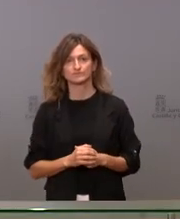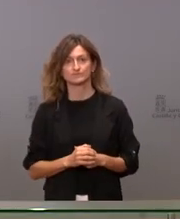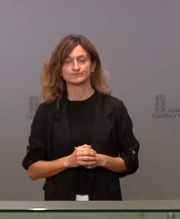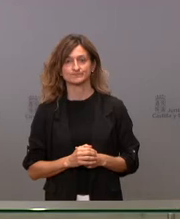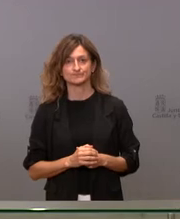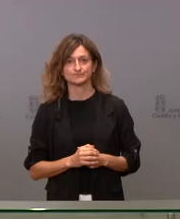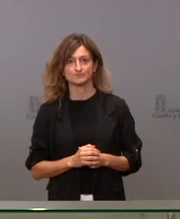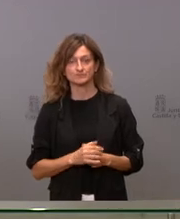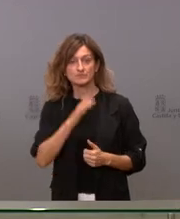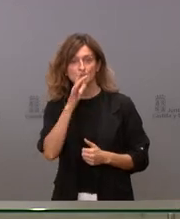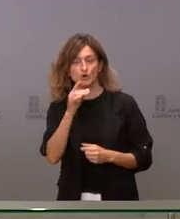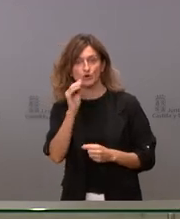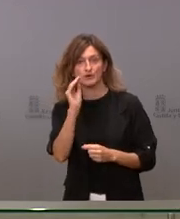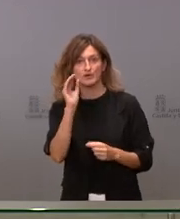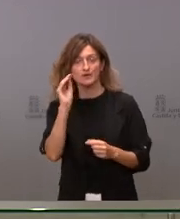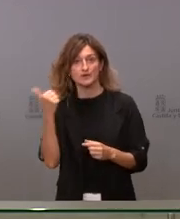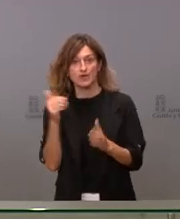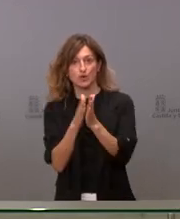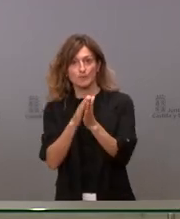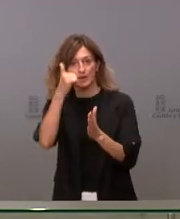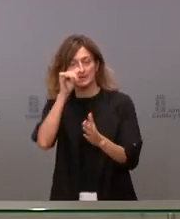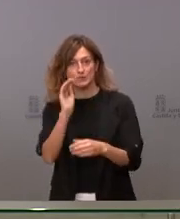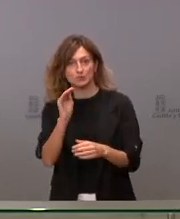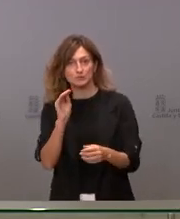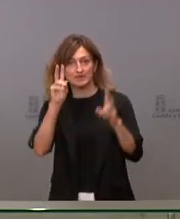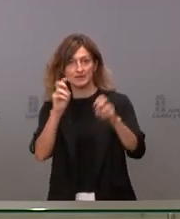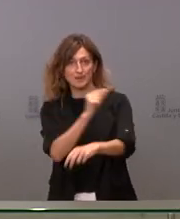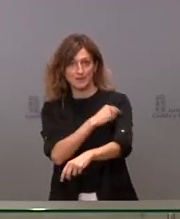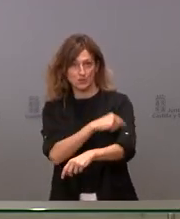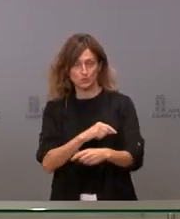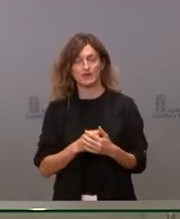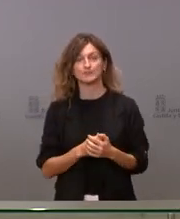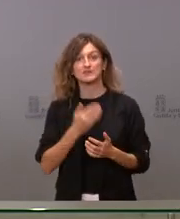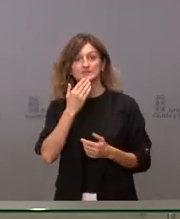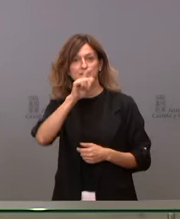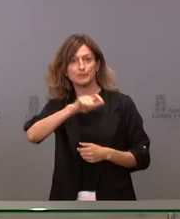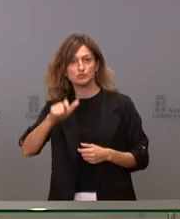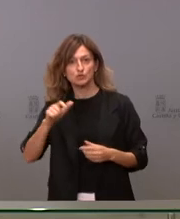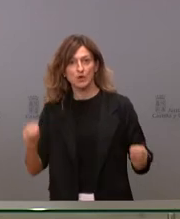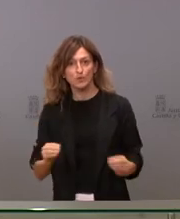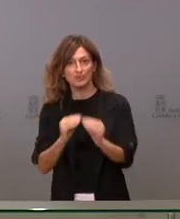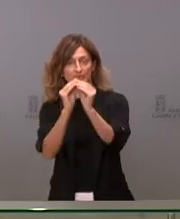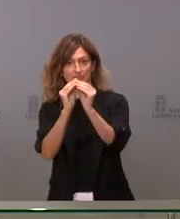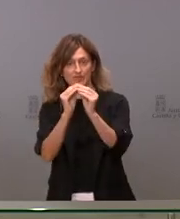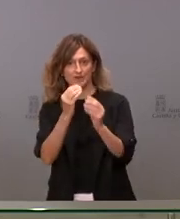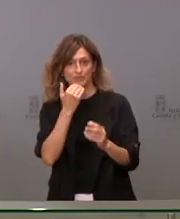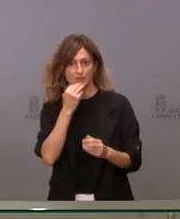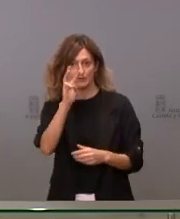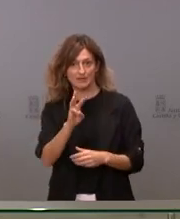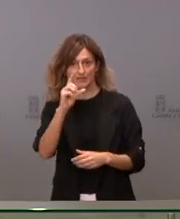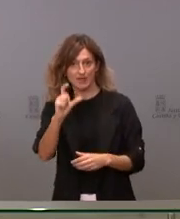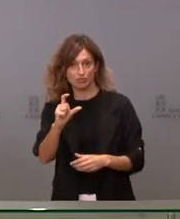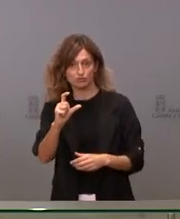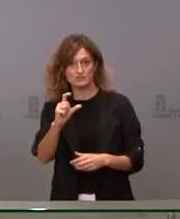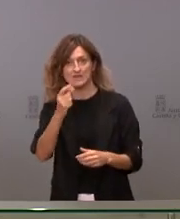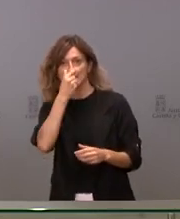Por puntualizar una pregunta de mi compañero sobre la vacuna, en el caso de que a algunas personas le coincida la vacuna, esta tercera dosis con la